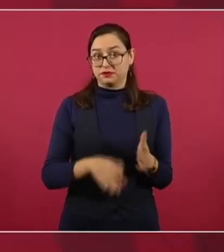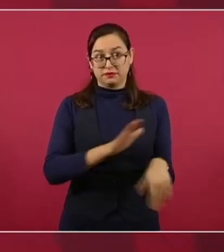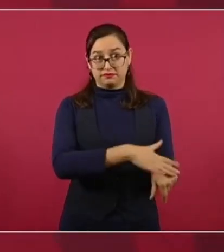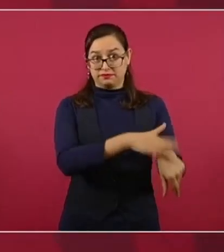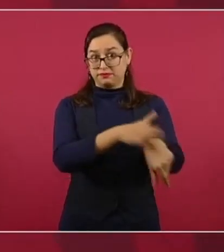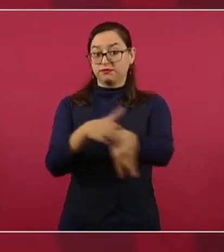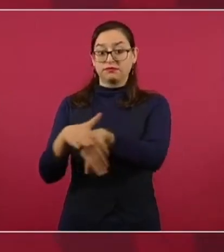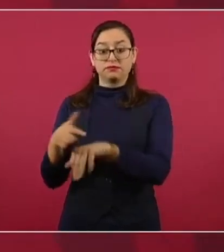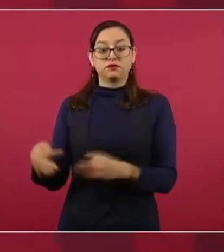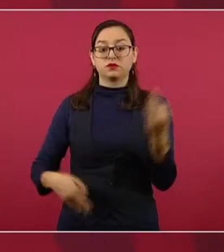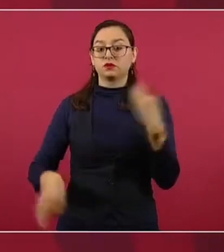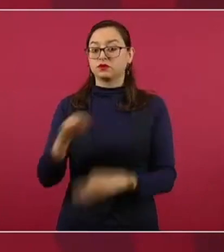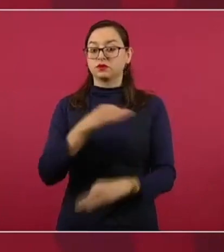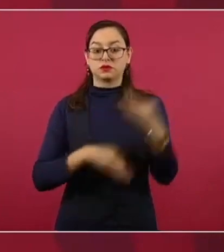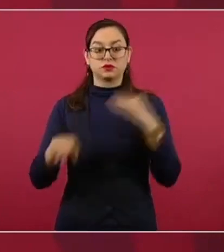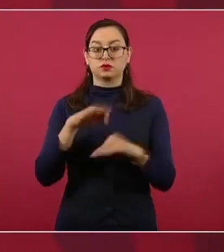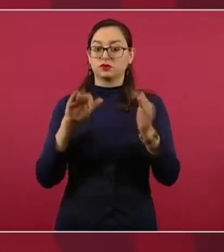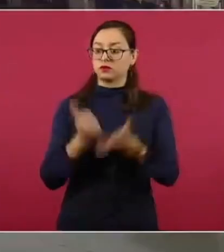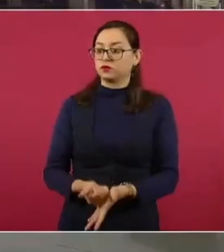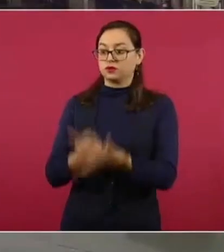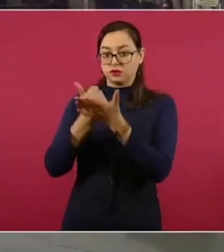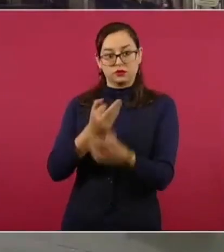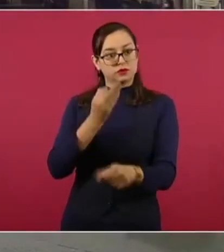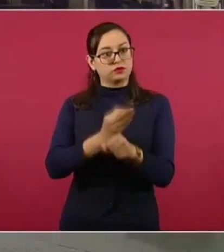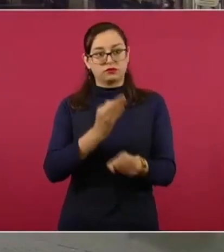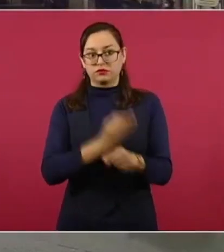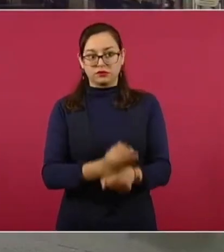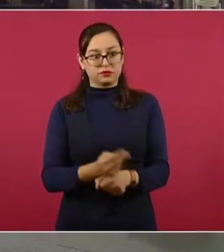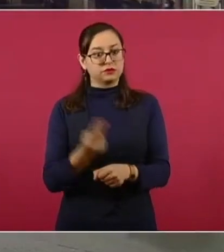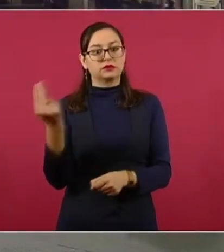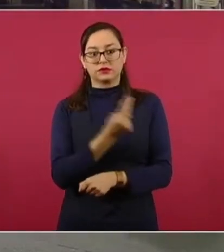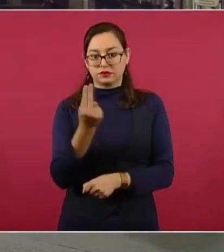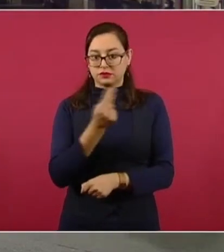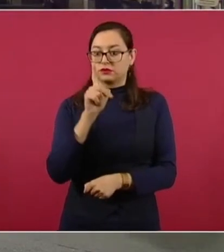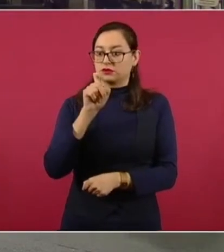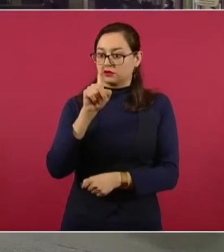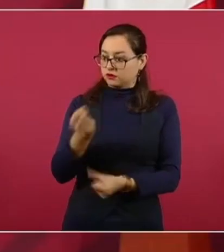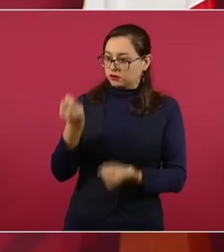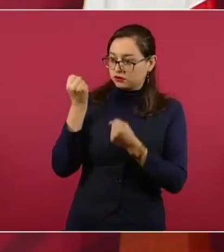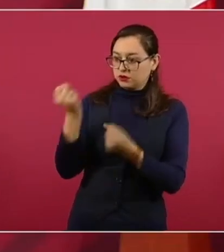para que ayudaran. Lo mismo en el caso de la cerveza.